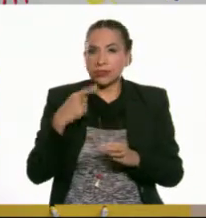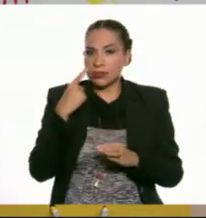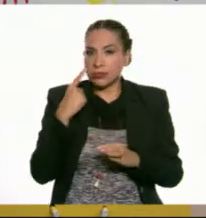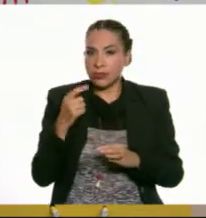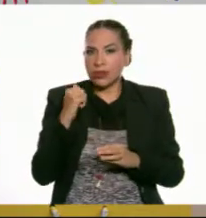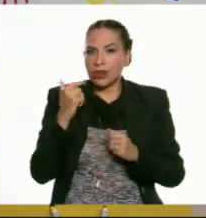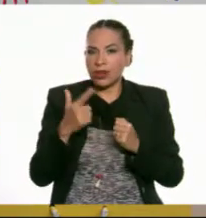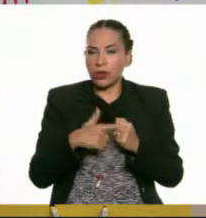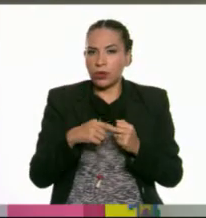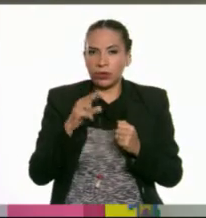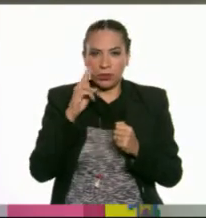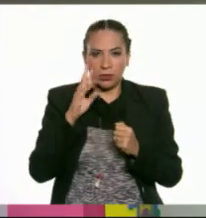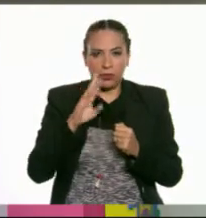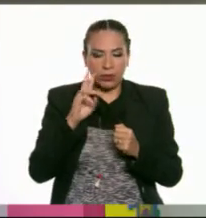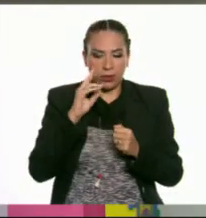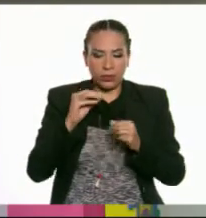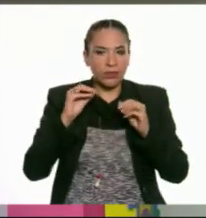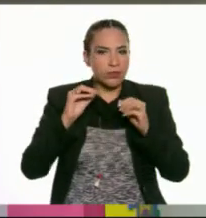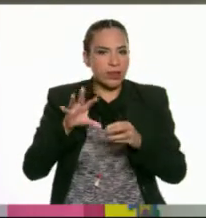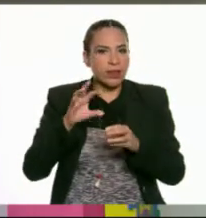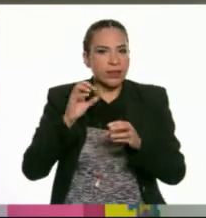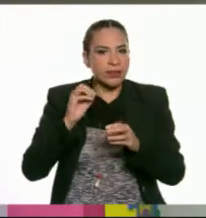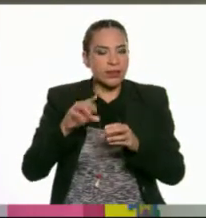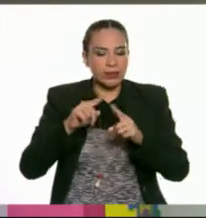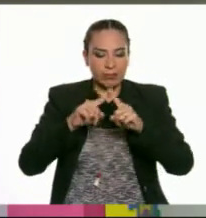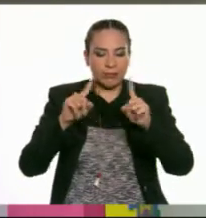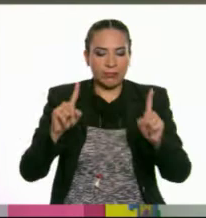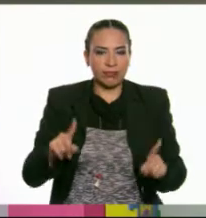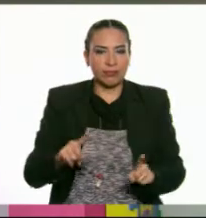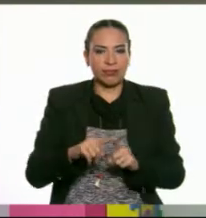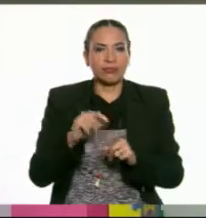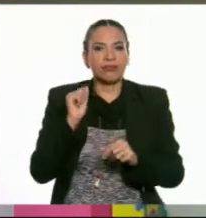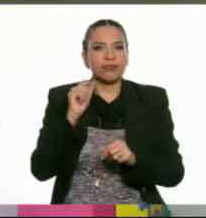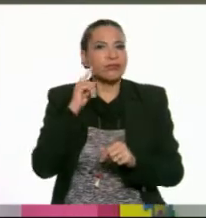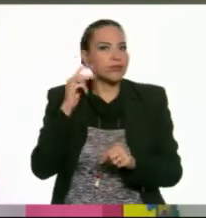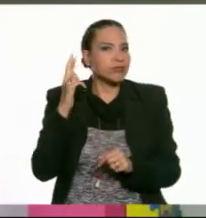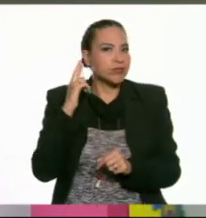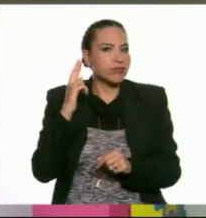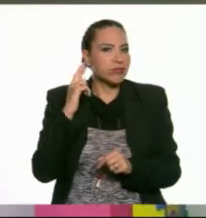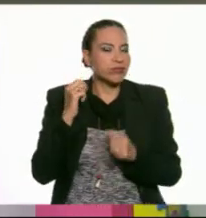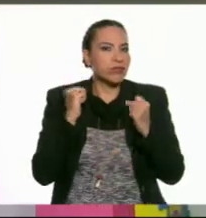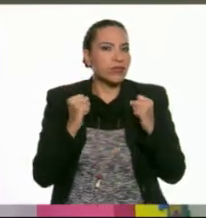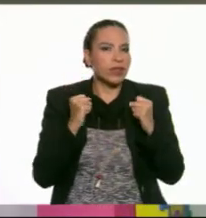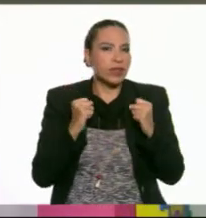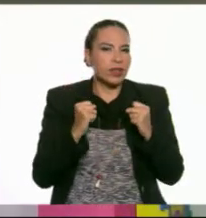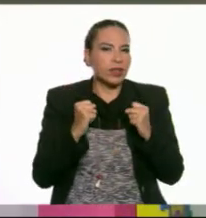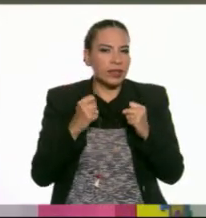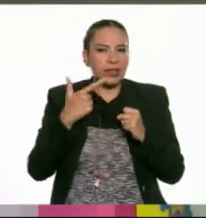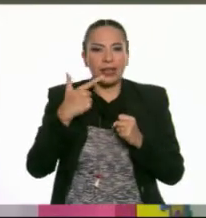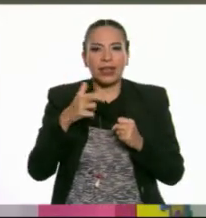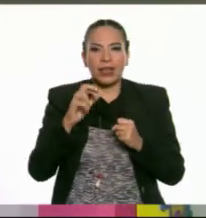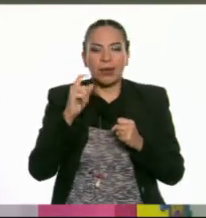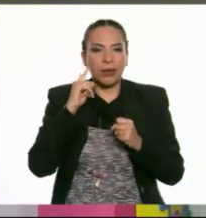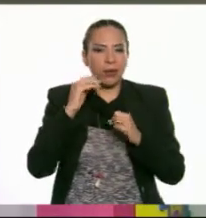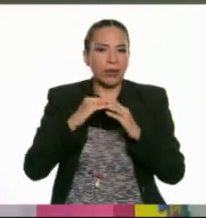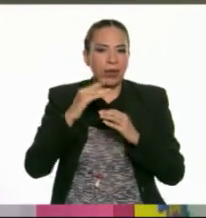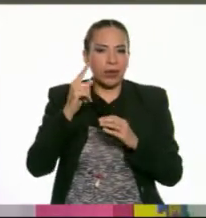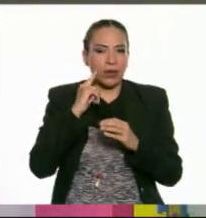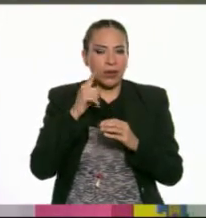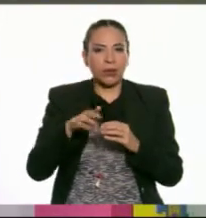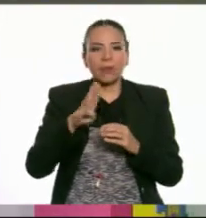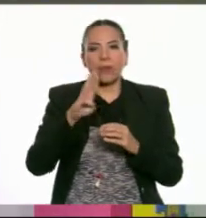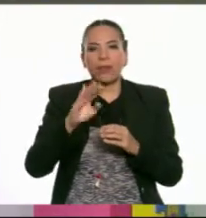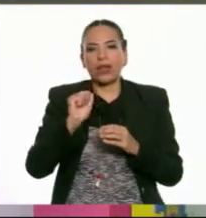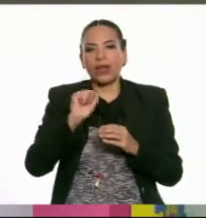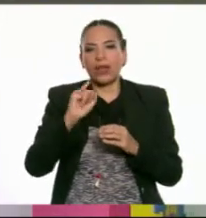algunas bocinas que sí se ve cuando se mueven, sobre todo con algún tipo de sonido, por ejemplo, cuando son muy graves, que les dicen los